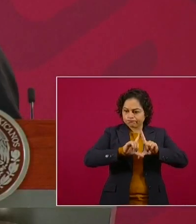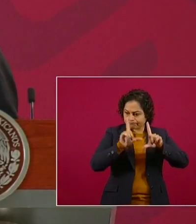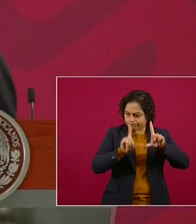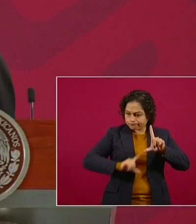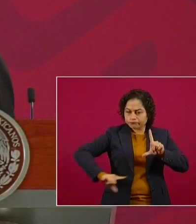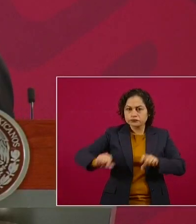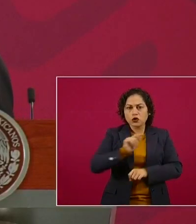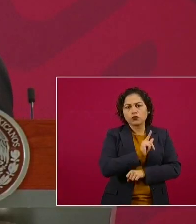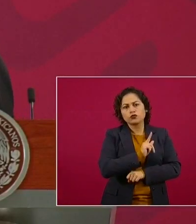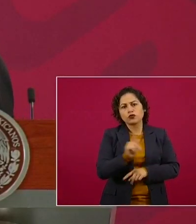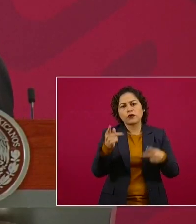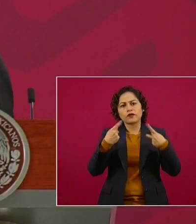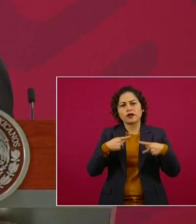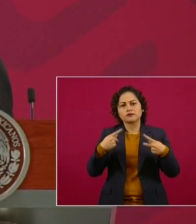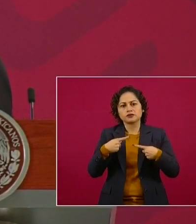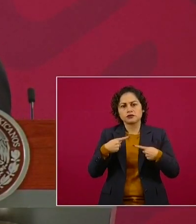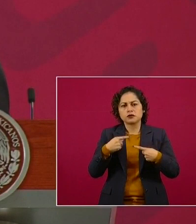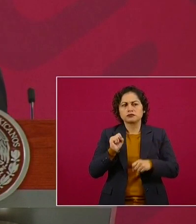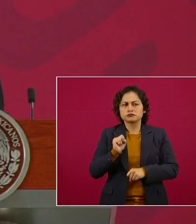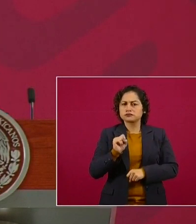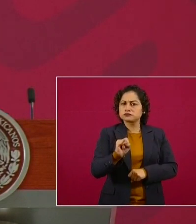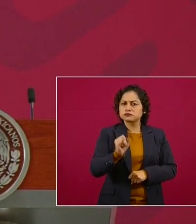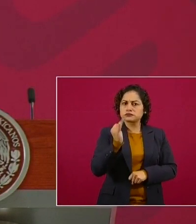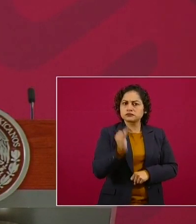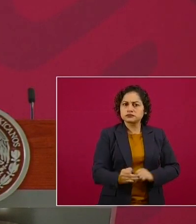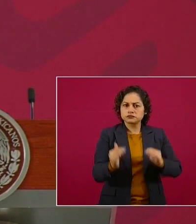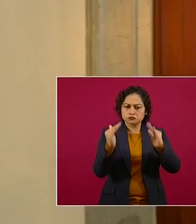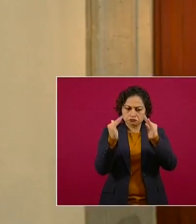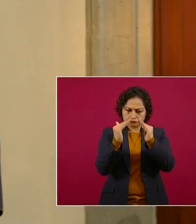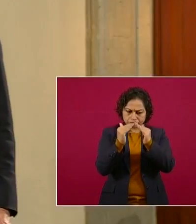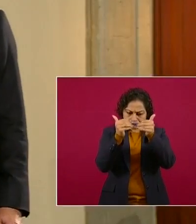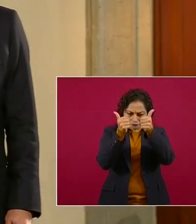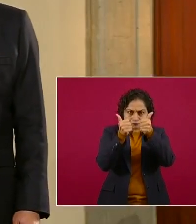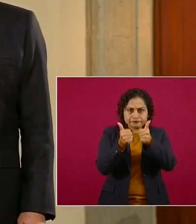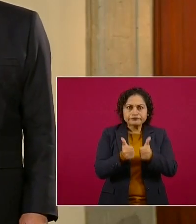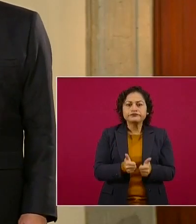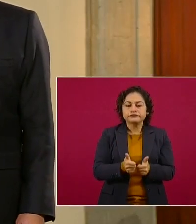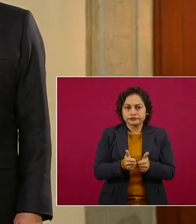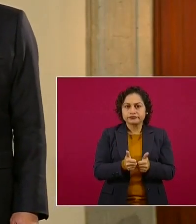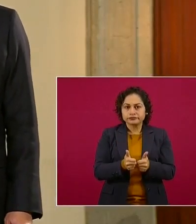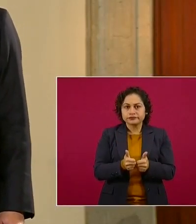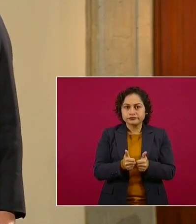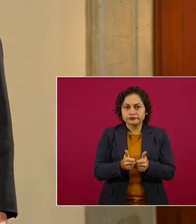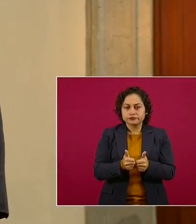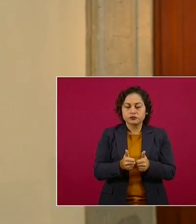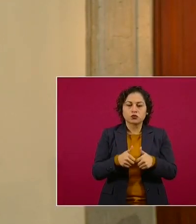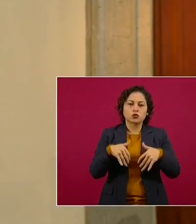se pudo tener